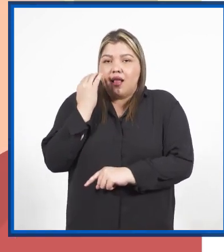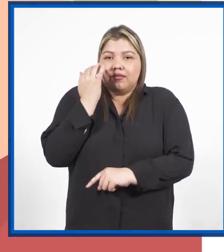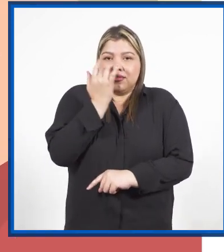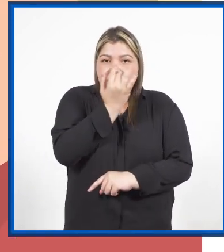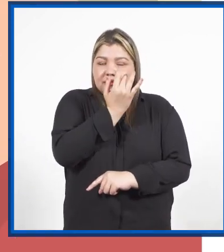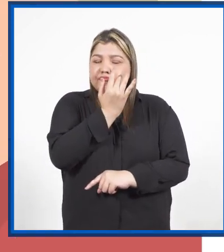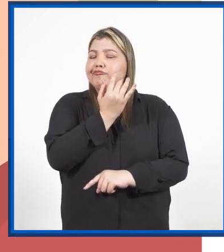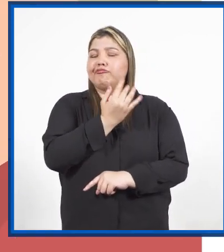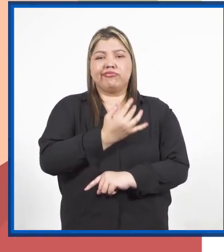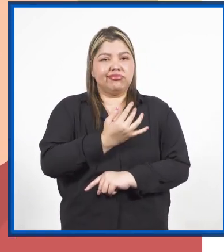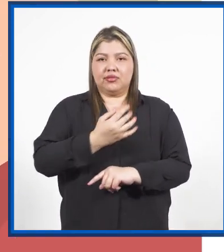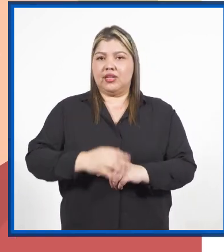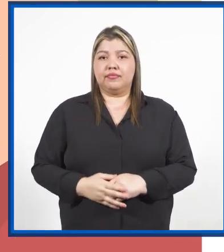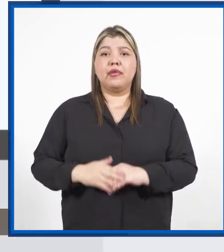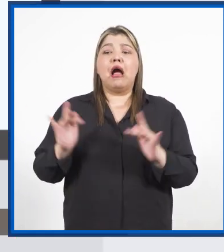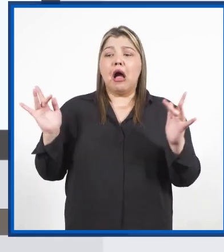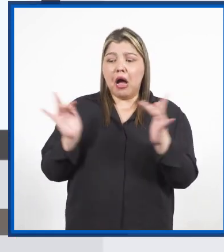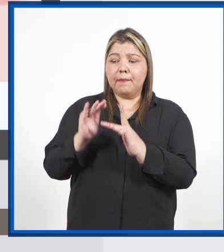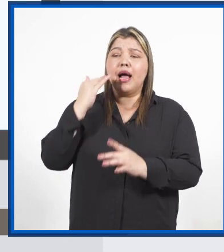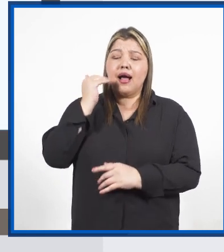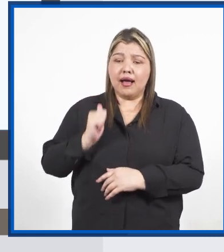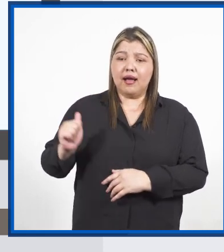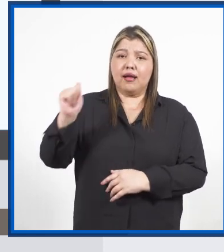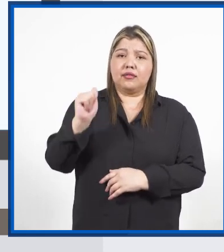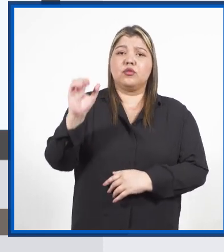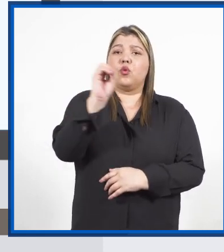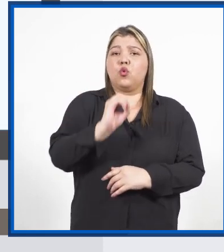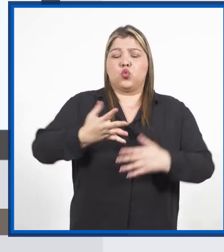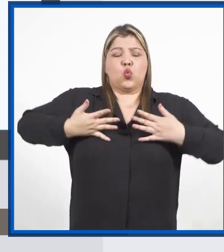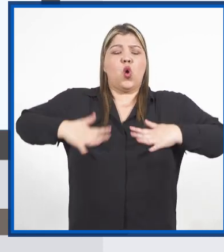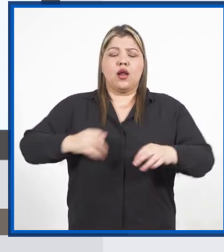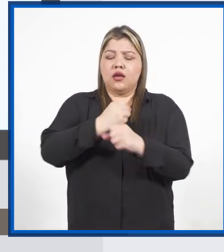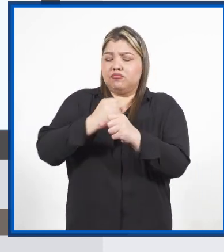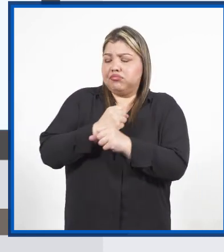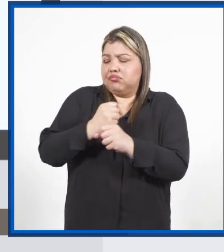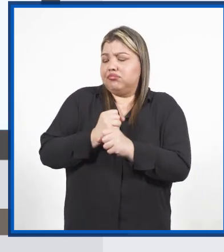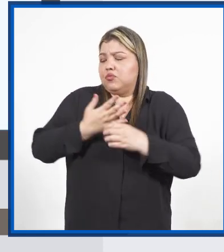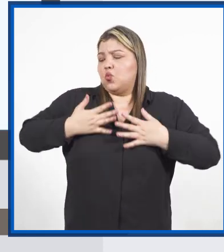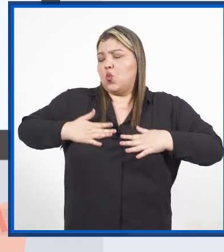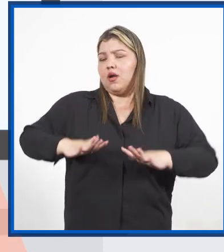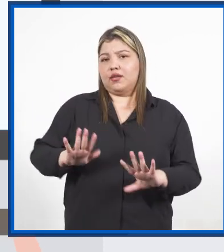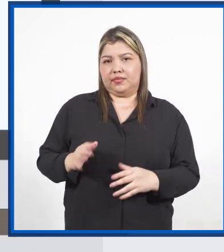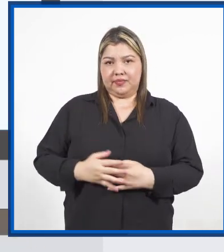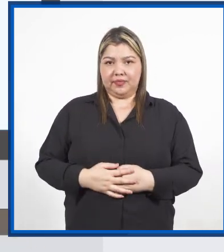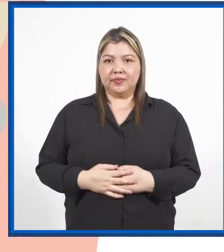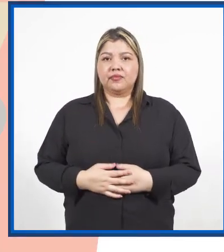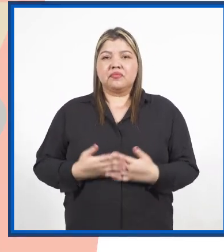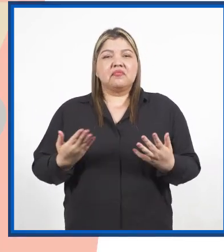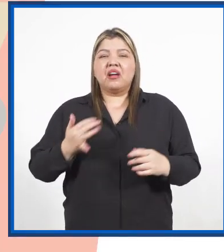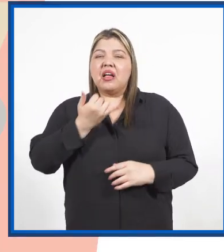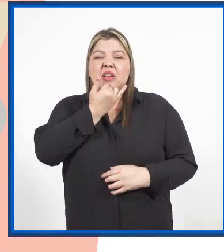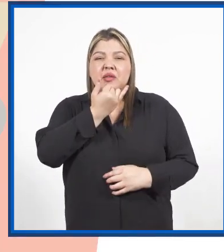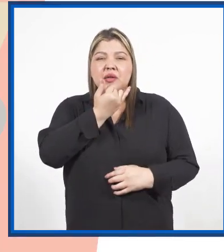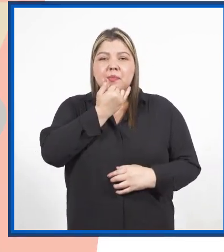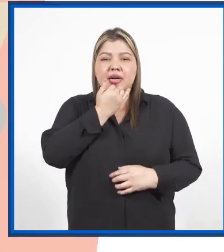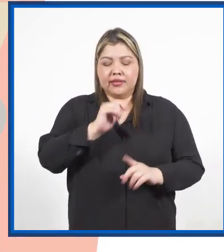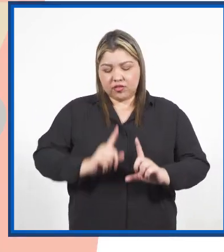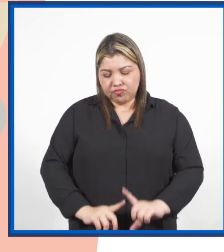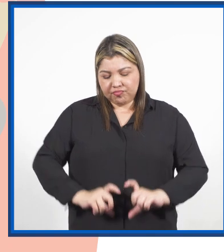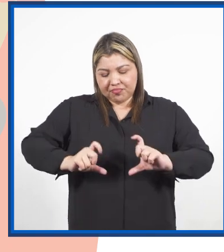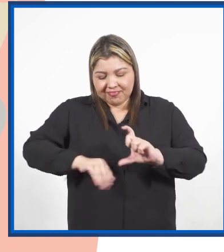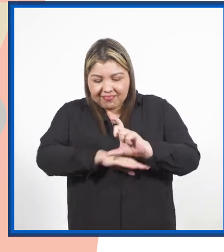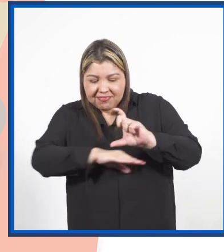sexuales satisfactorias. Puede presentarse en mujeres y hombres de cualquier edad. Está